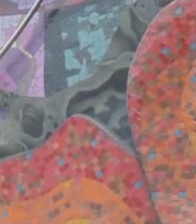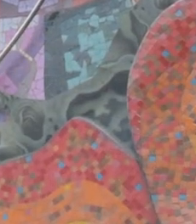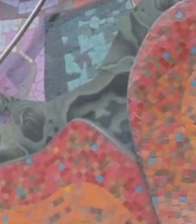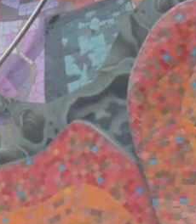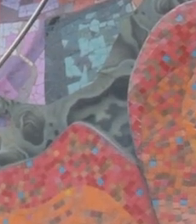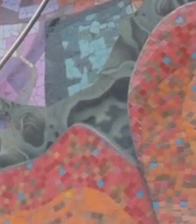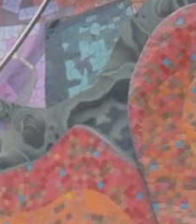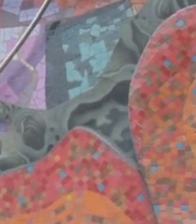¡Gracias! ¡Gracias! ¡Gracias! ¡Gracias!